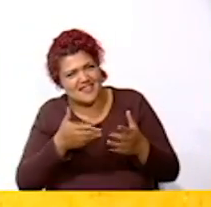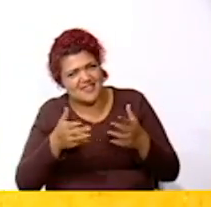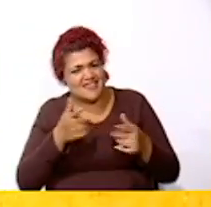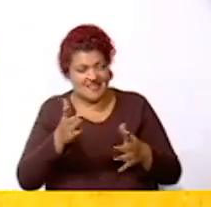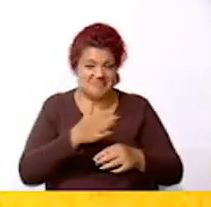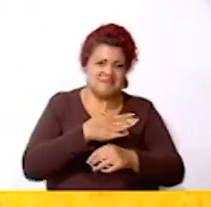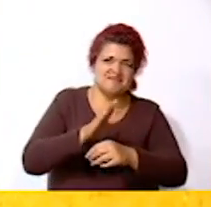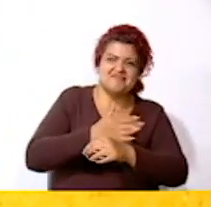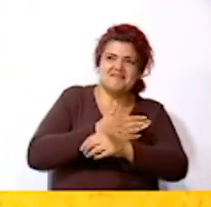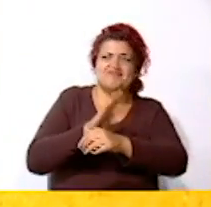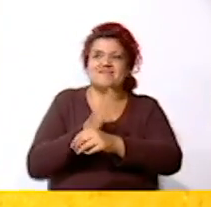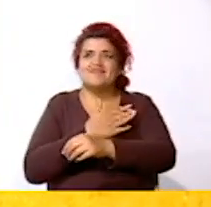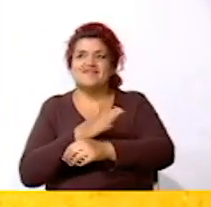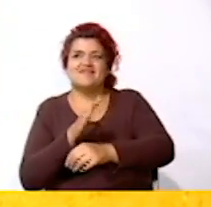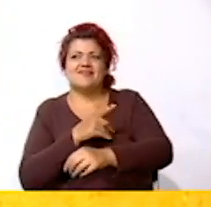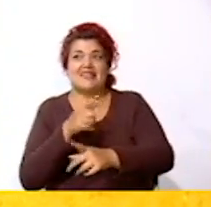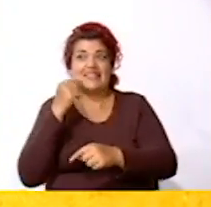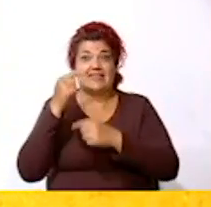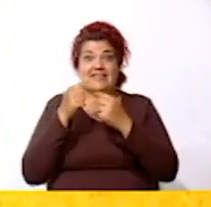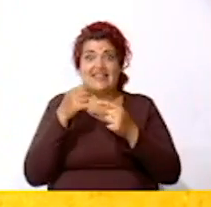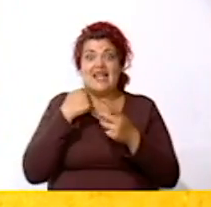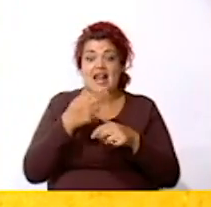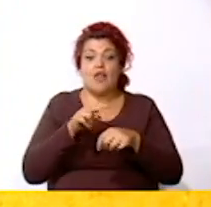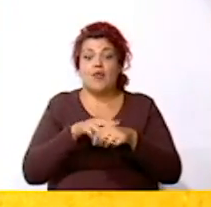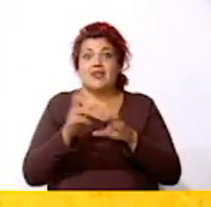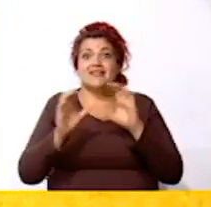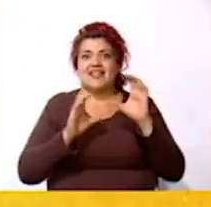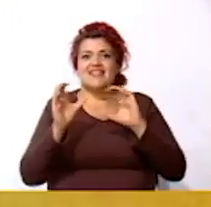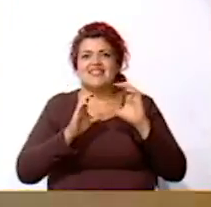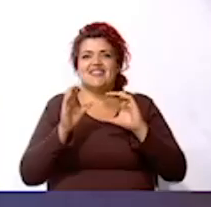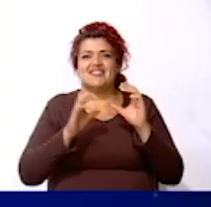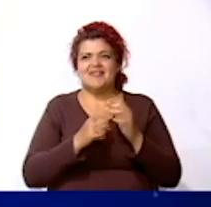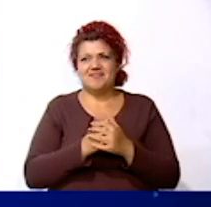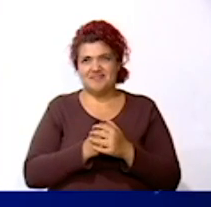Camaleón Y las Naturales Ciencias